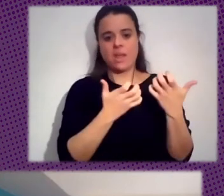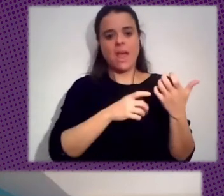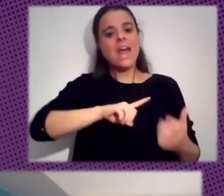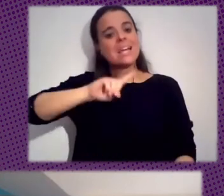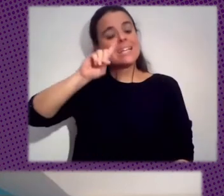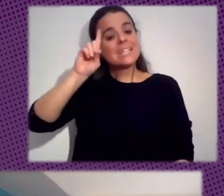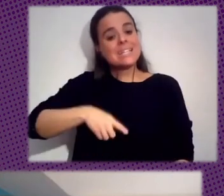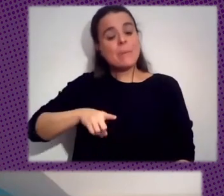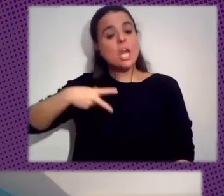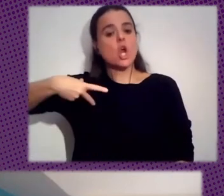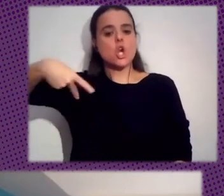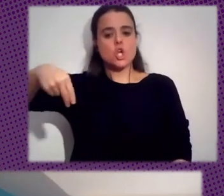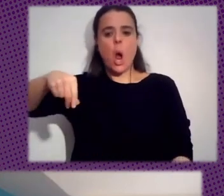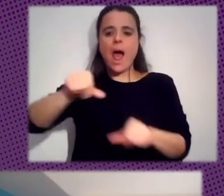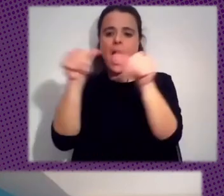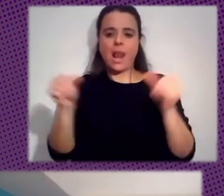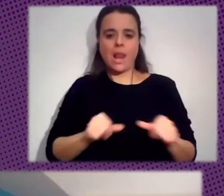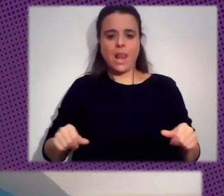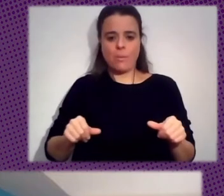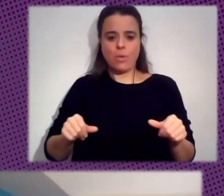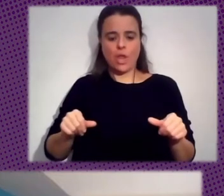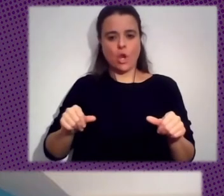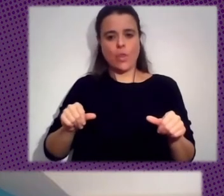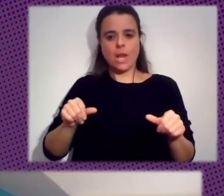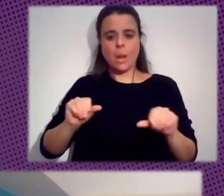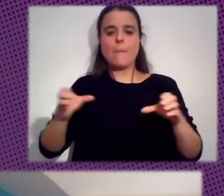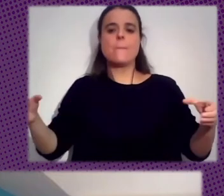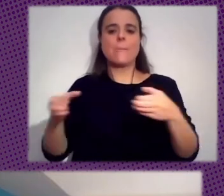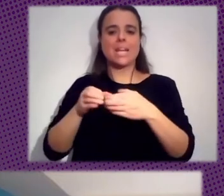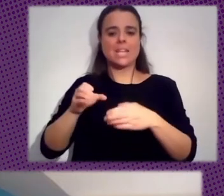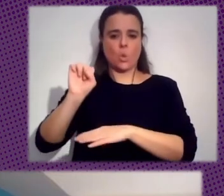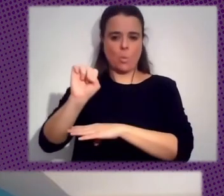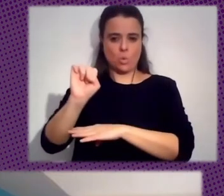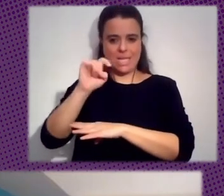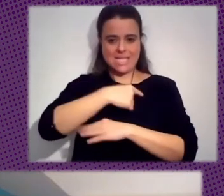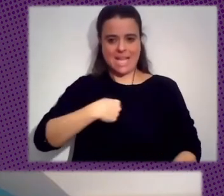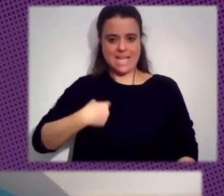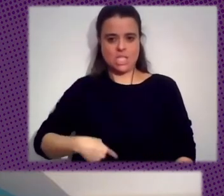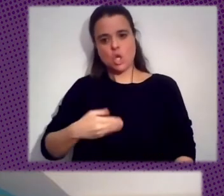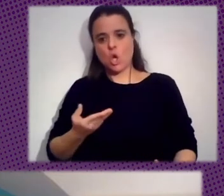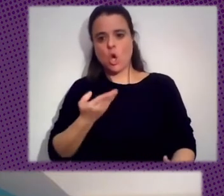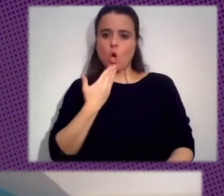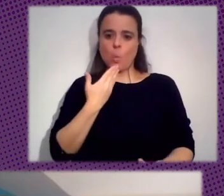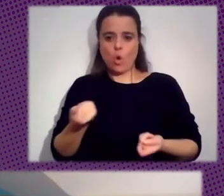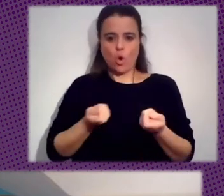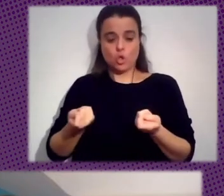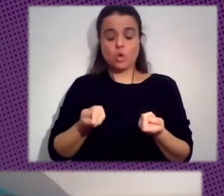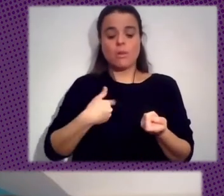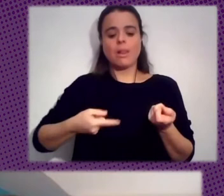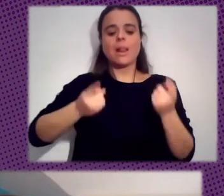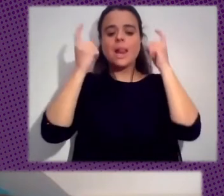Chino De La Comunicación Como Herramienta De Control Entonces Estamos Todavía Tratando De Buscar Esa Tercera Opción